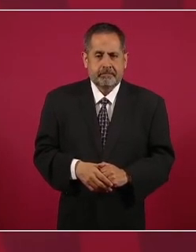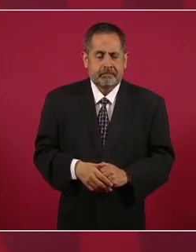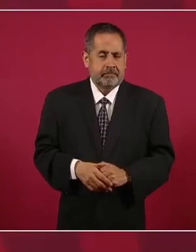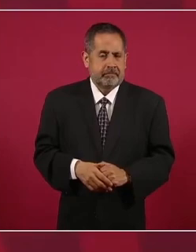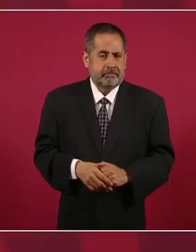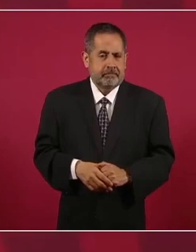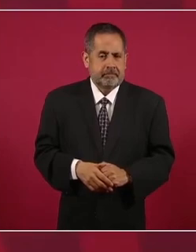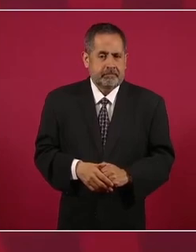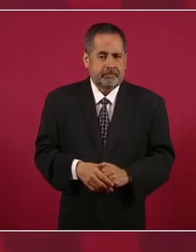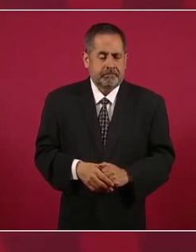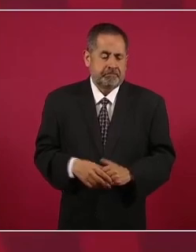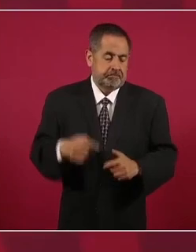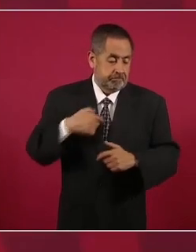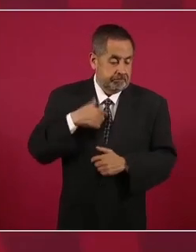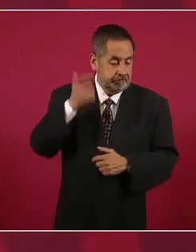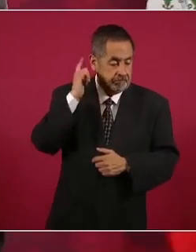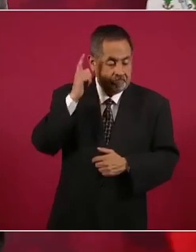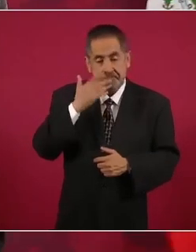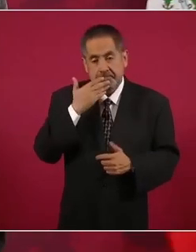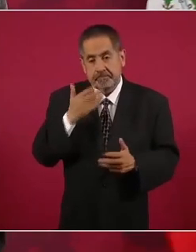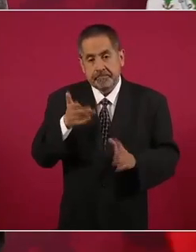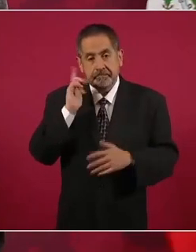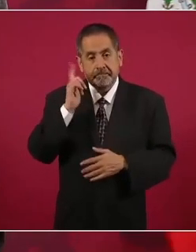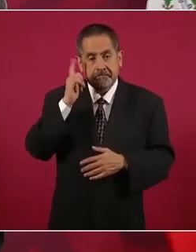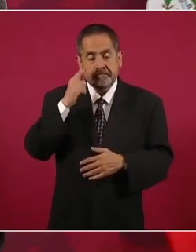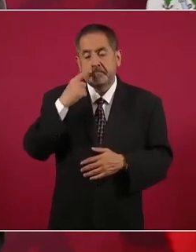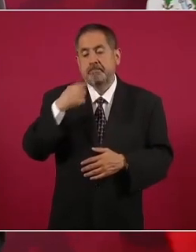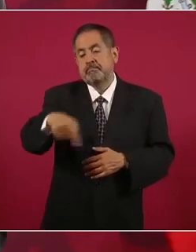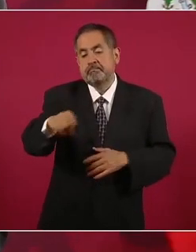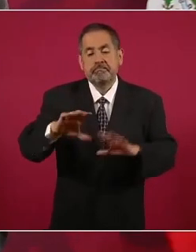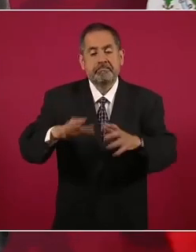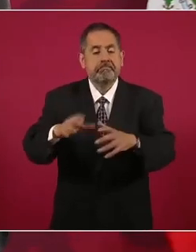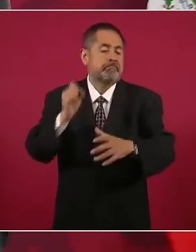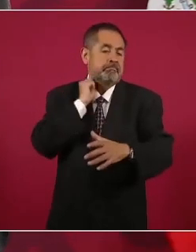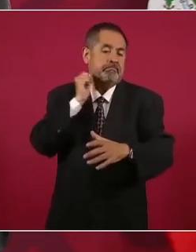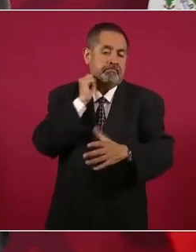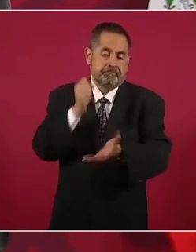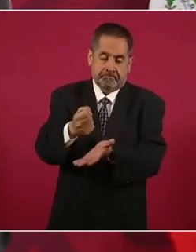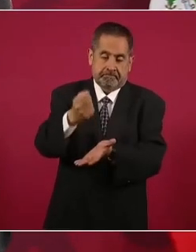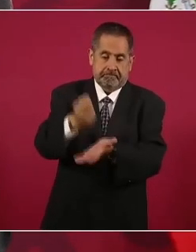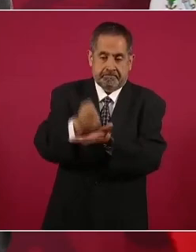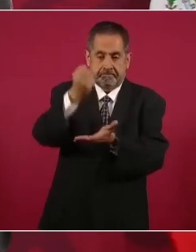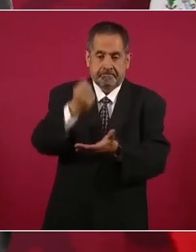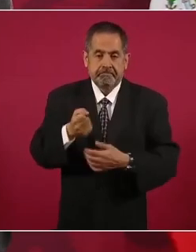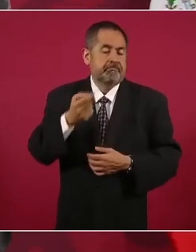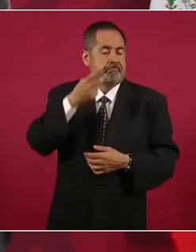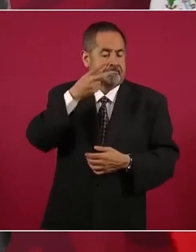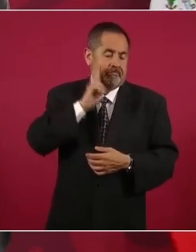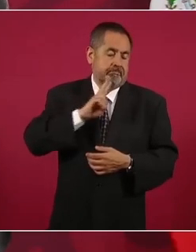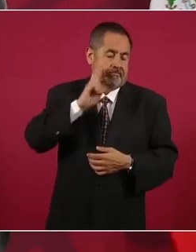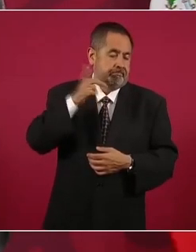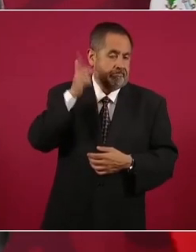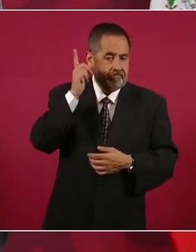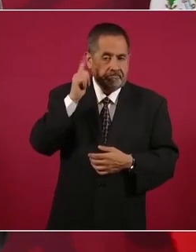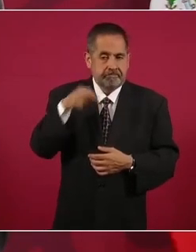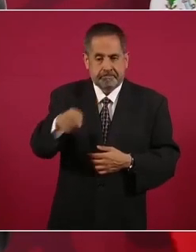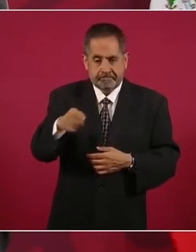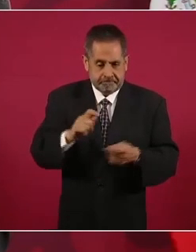yo espero que en el Senado se apruebe este cambio,